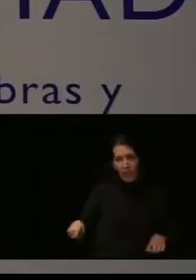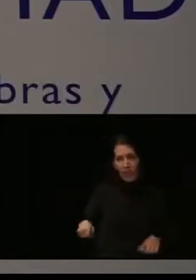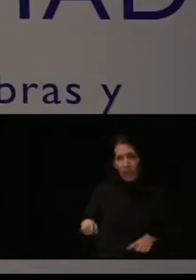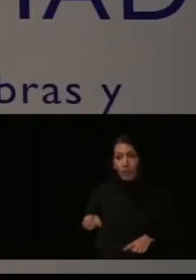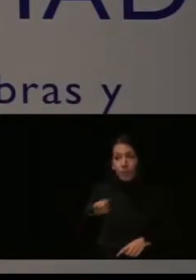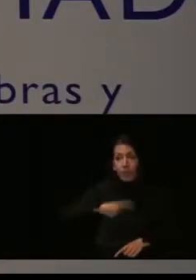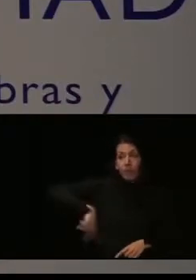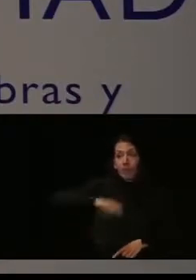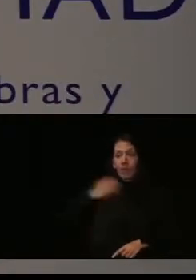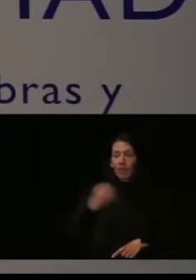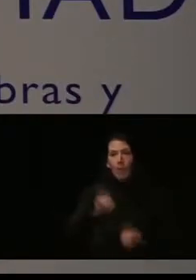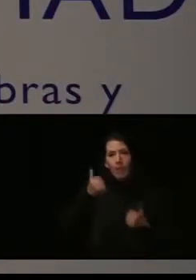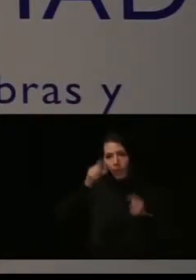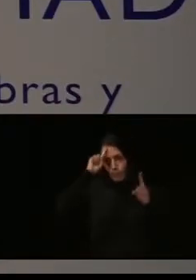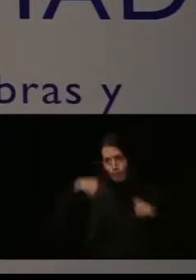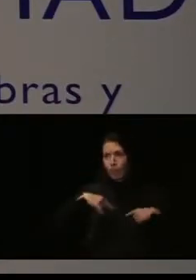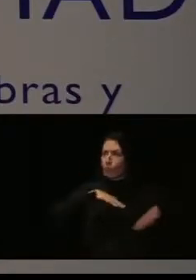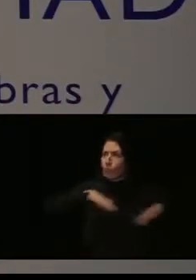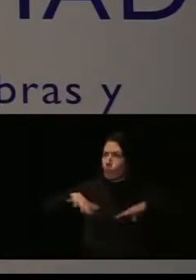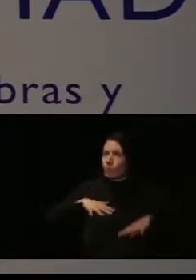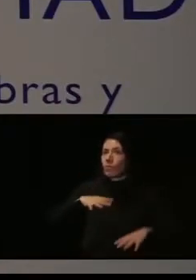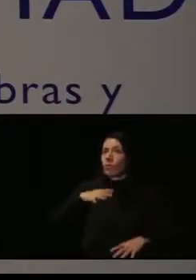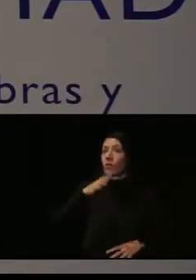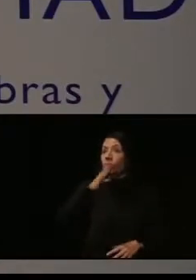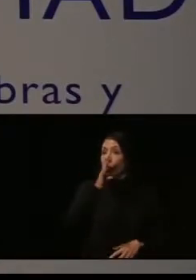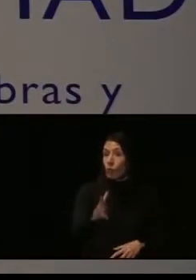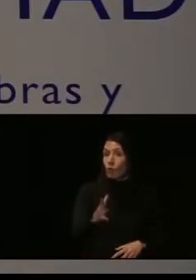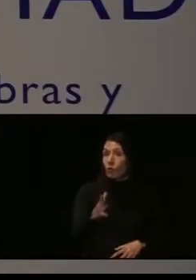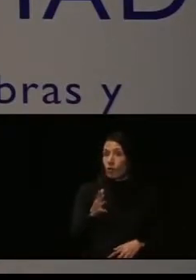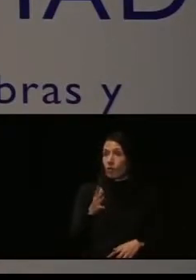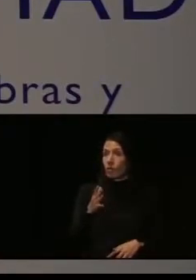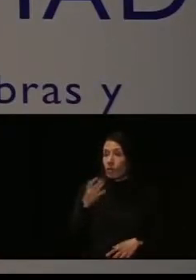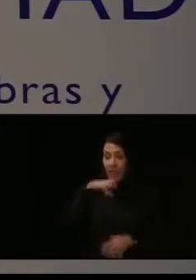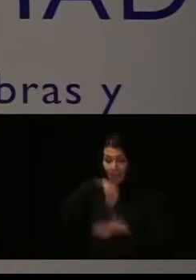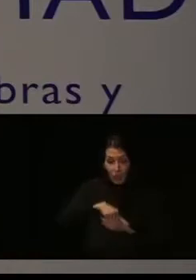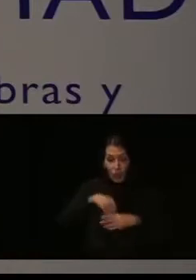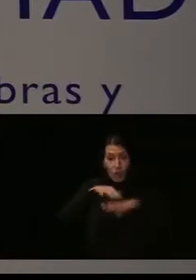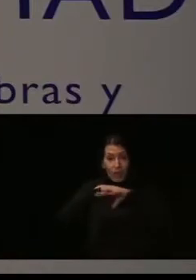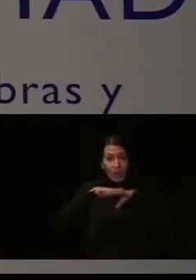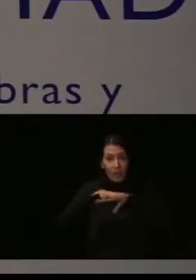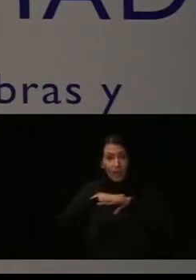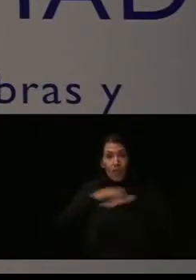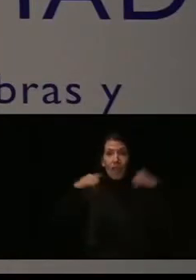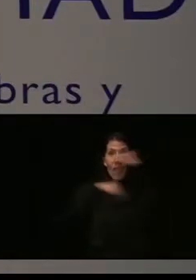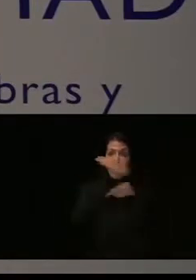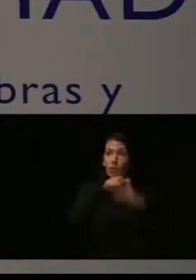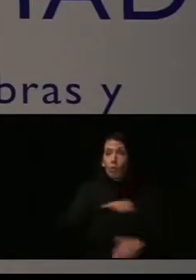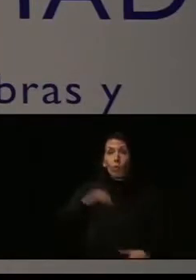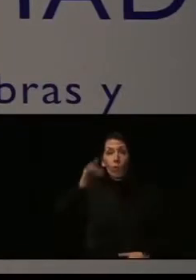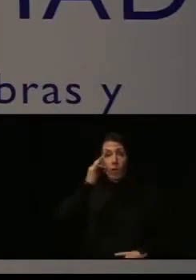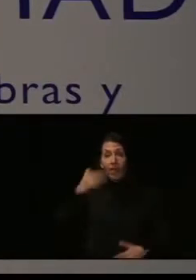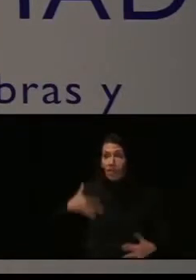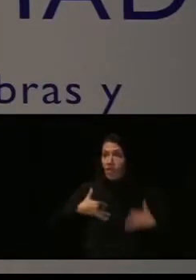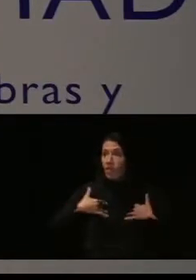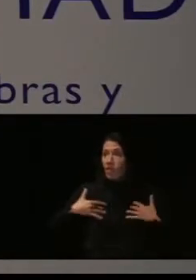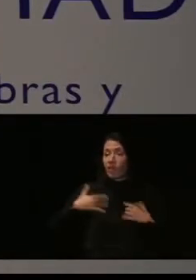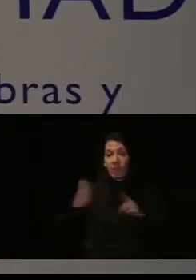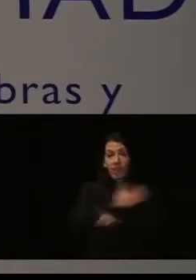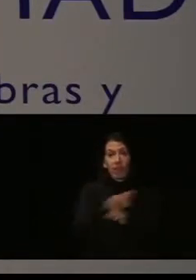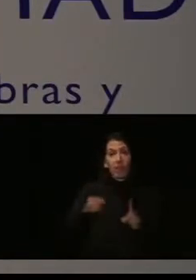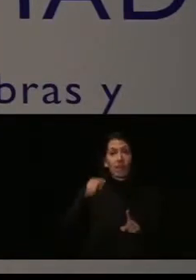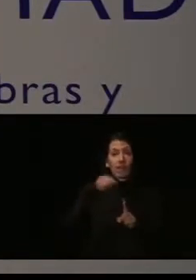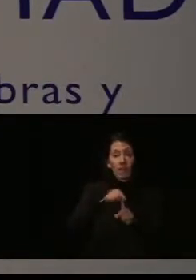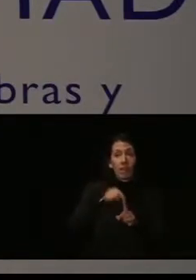nosotras necesitamos ser proactivas. Y para eso, bueno, pues contamos en la red de atención a mujeres víctimas de violencia de género de pareja o